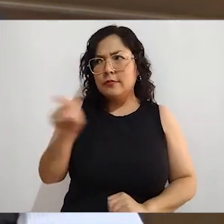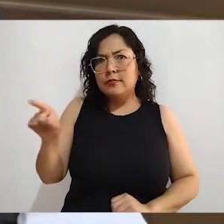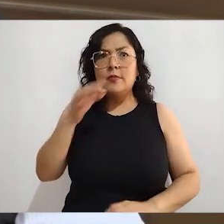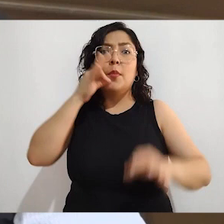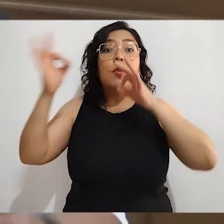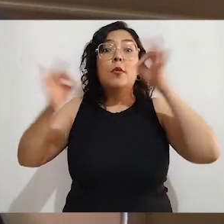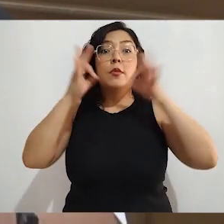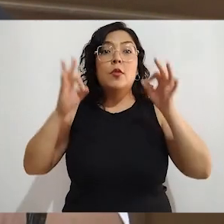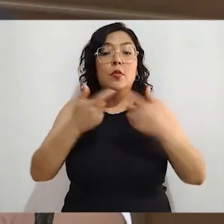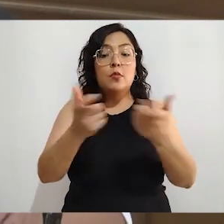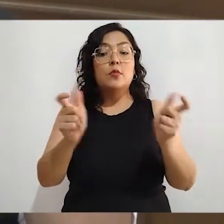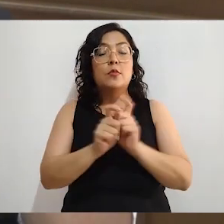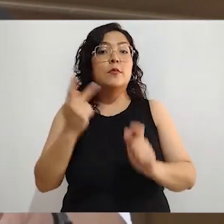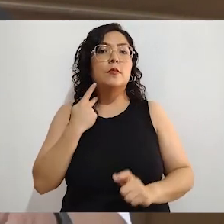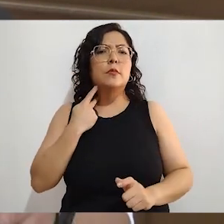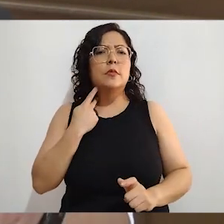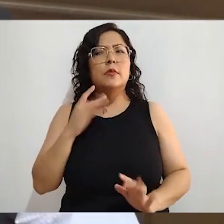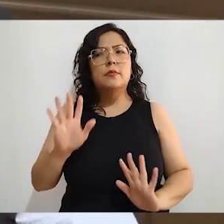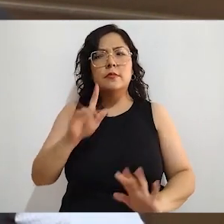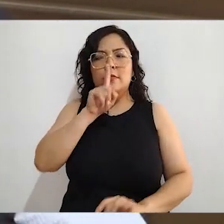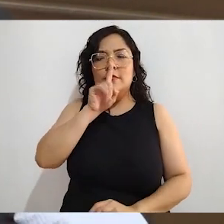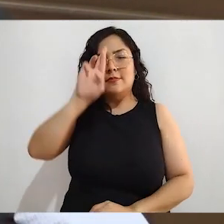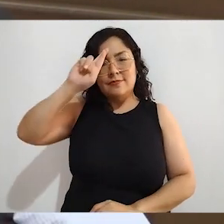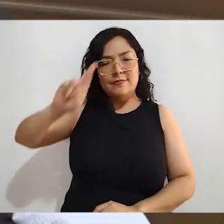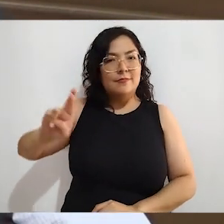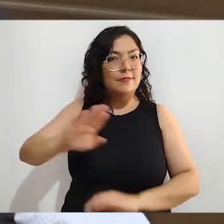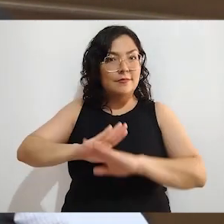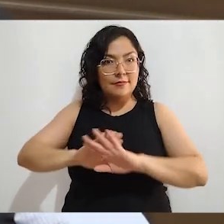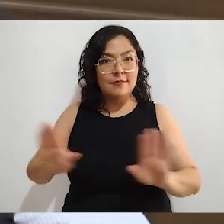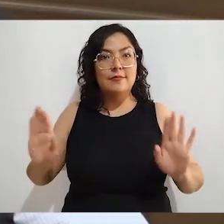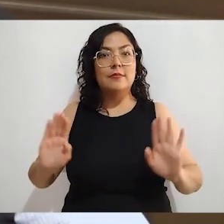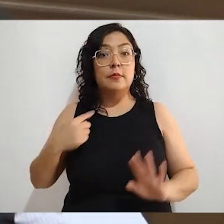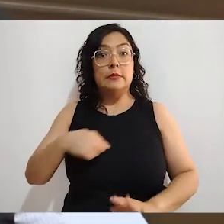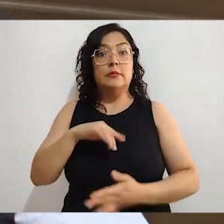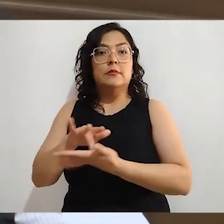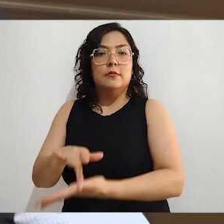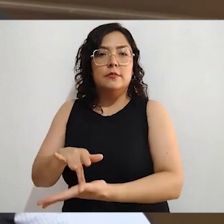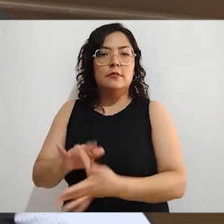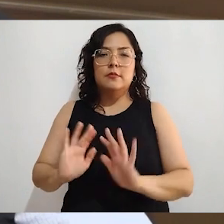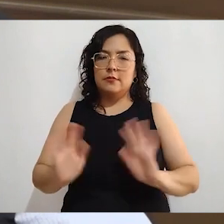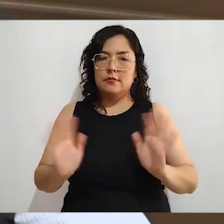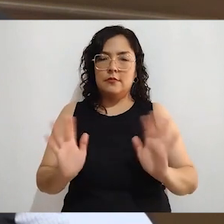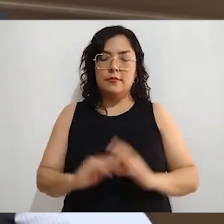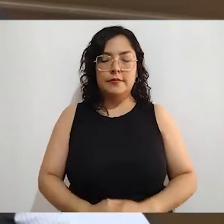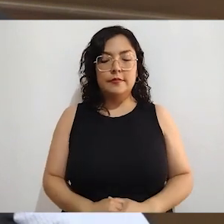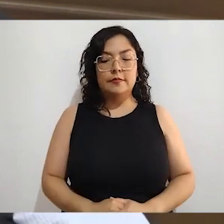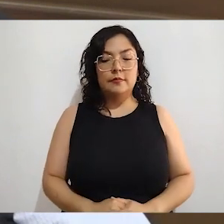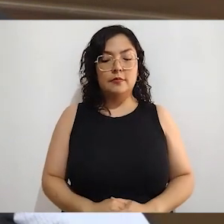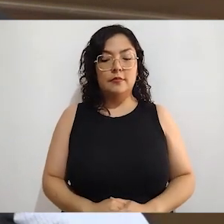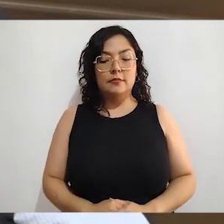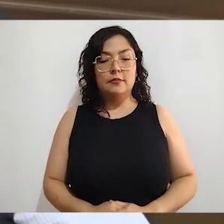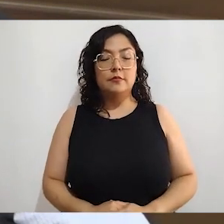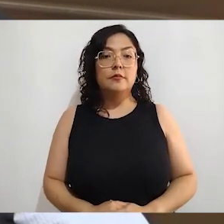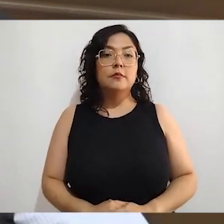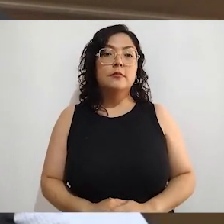Eso es muy legítimo. Pero aquí estamos promoviendo el voto. Y estamos efectivamente dándole un enfoque de que